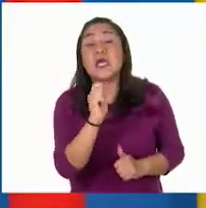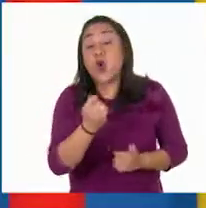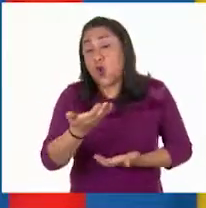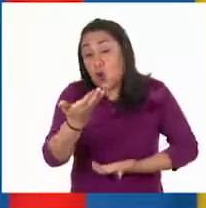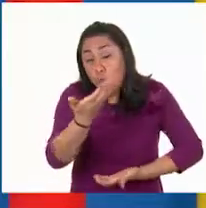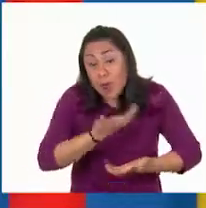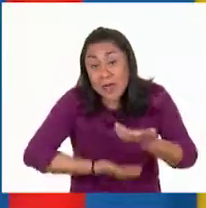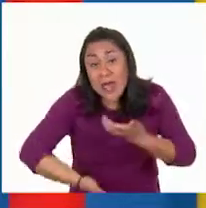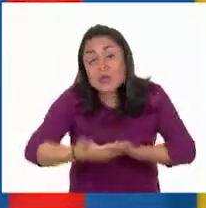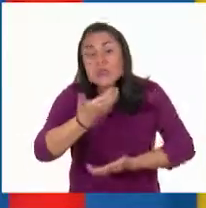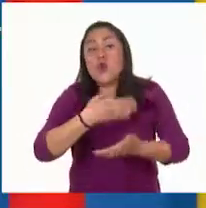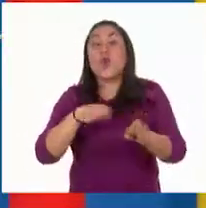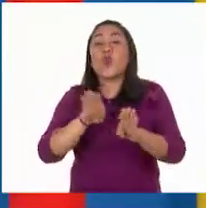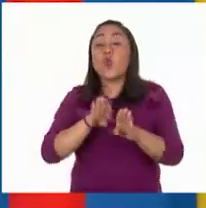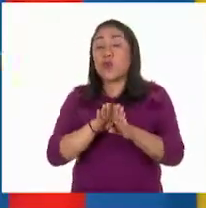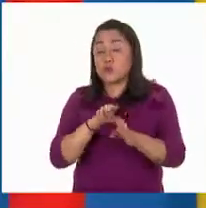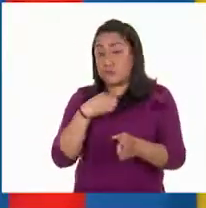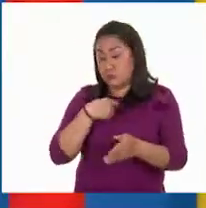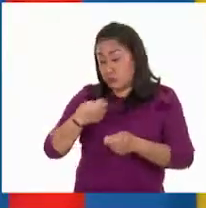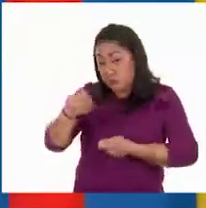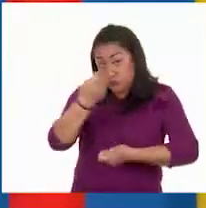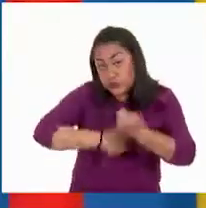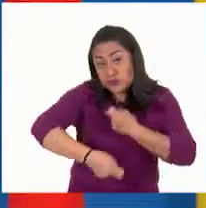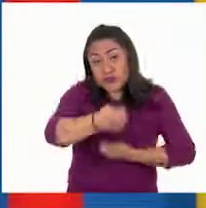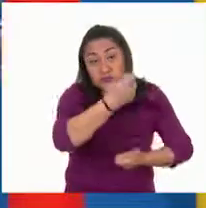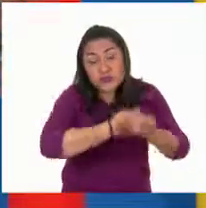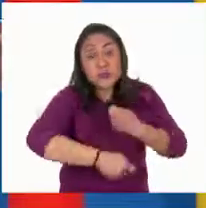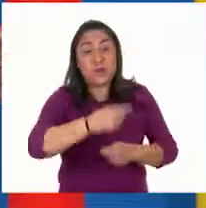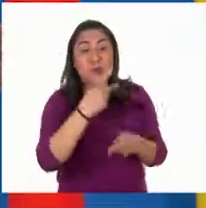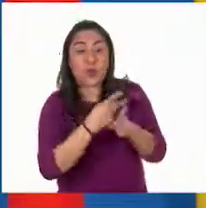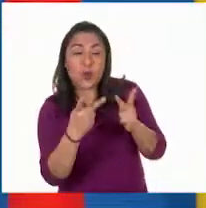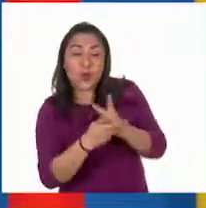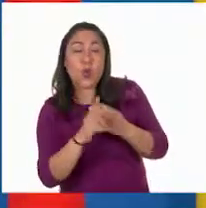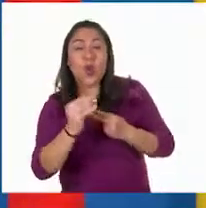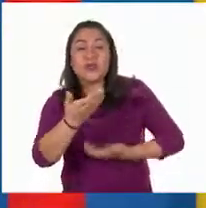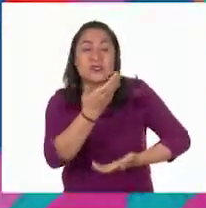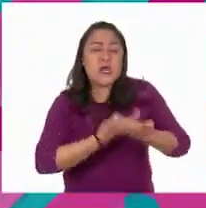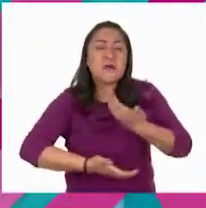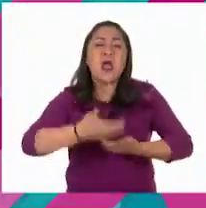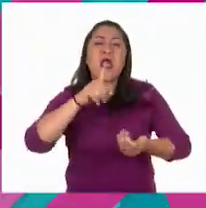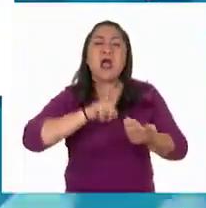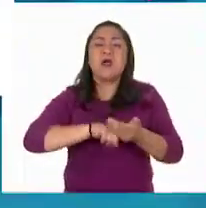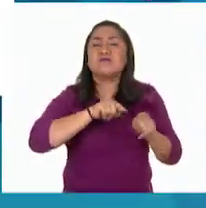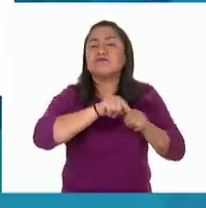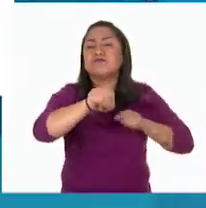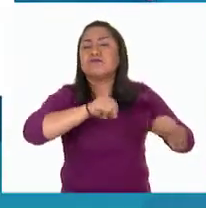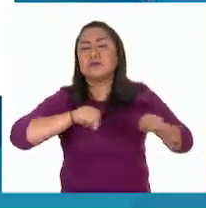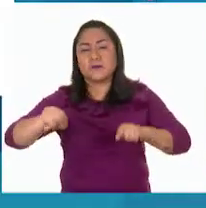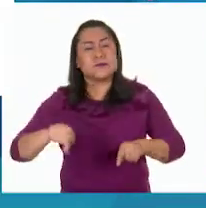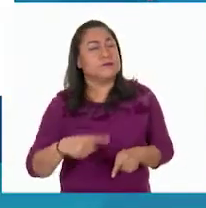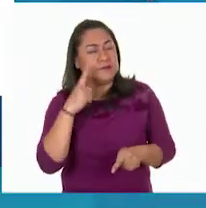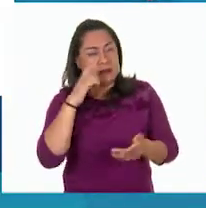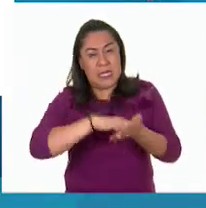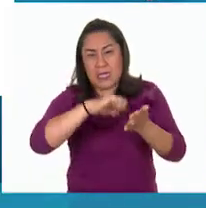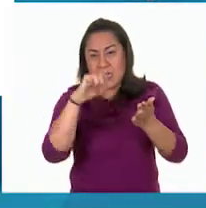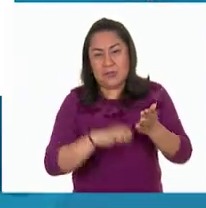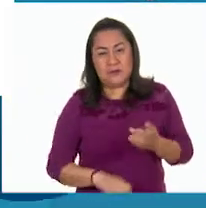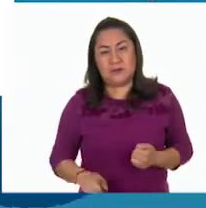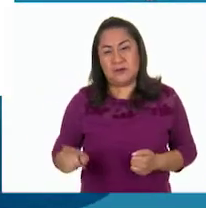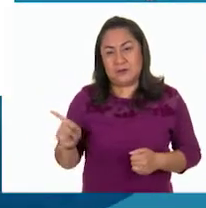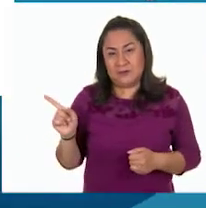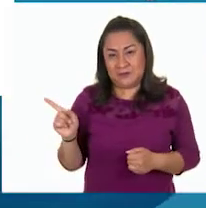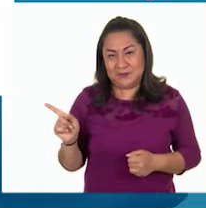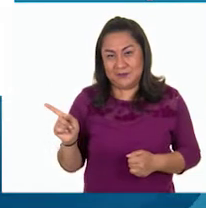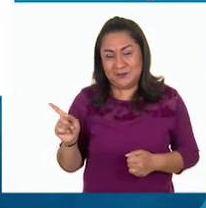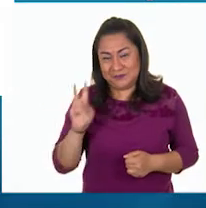es el intercambio de bienes y servicios entre varias partes. Te pondré este ejemplo, como